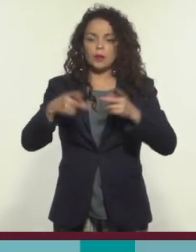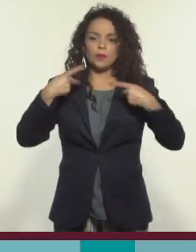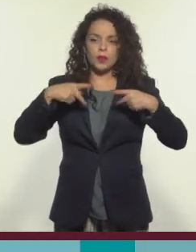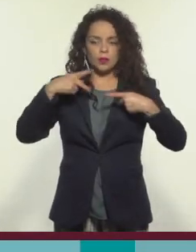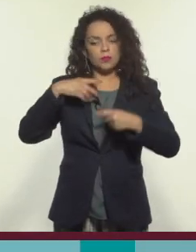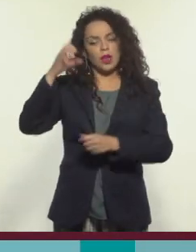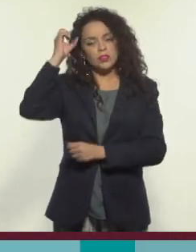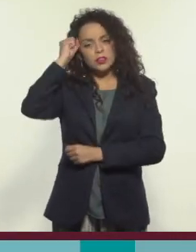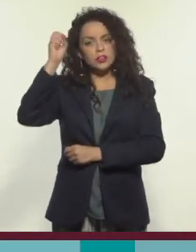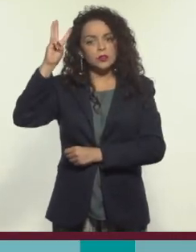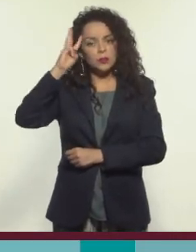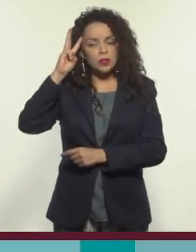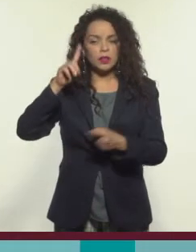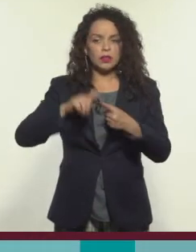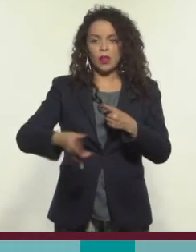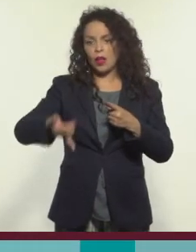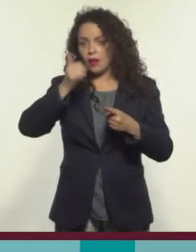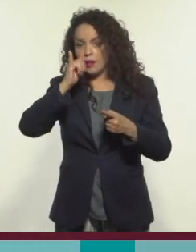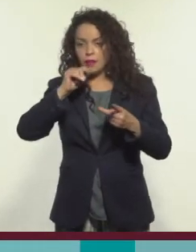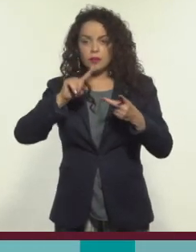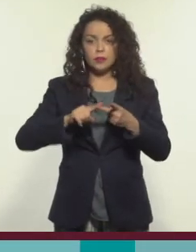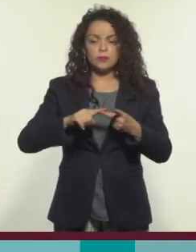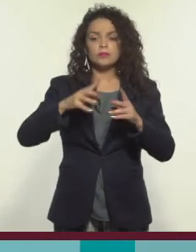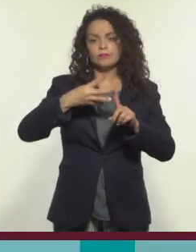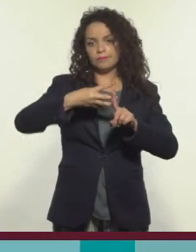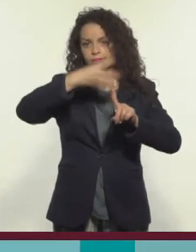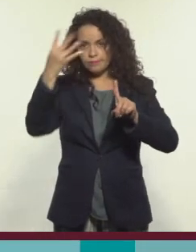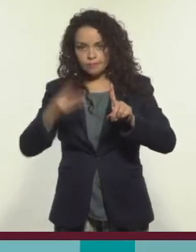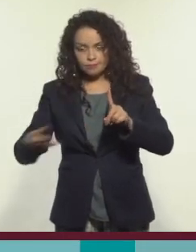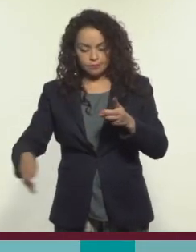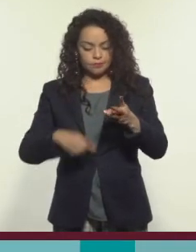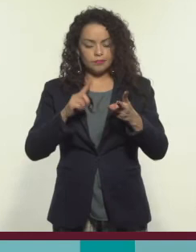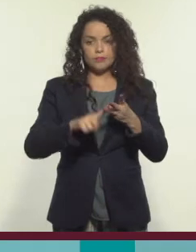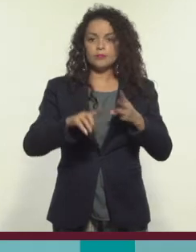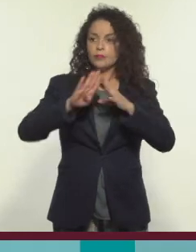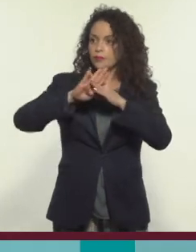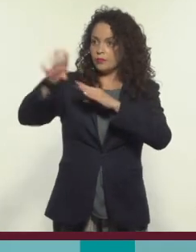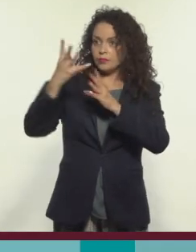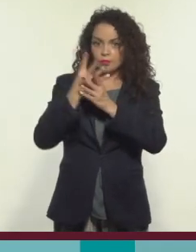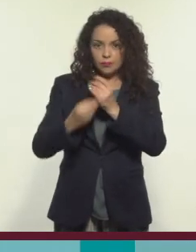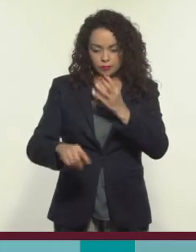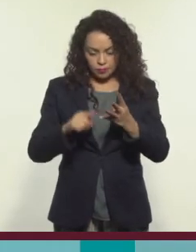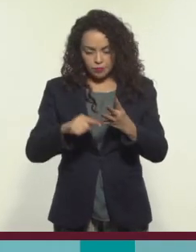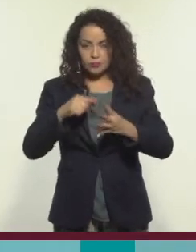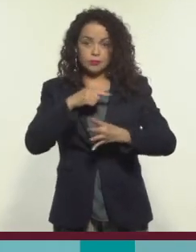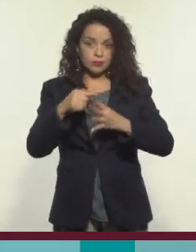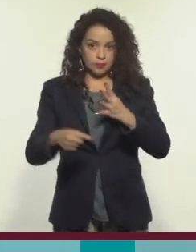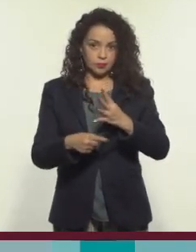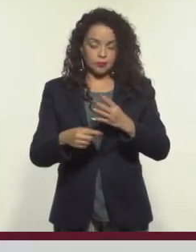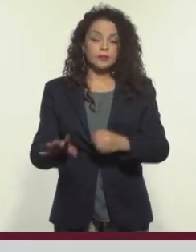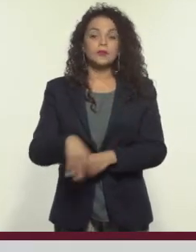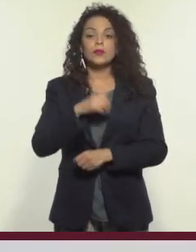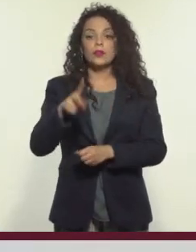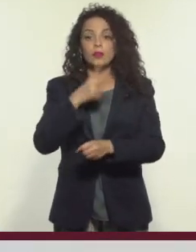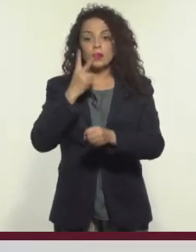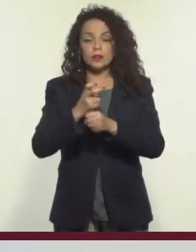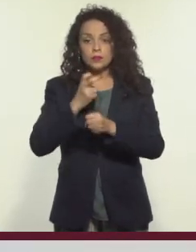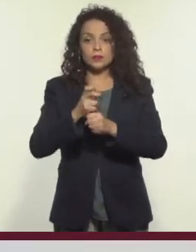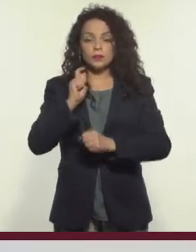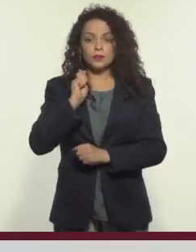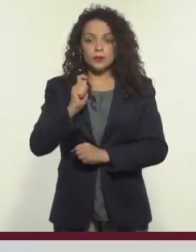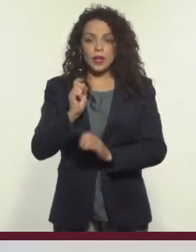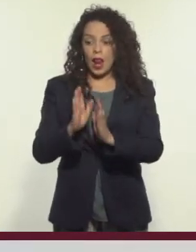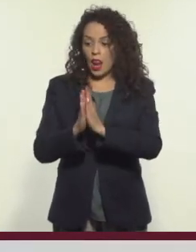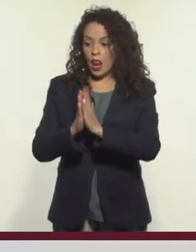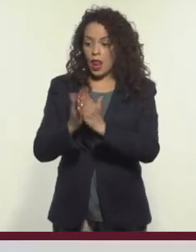Down, alcoholismo, comunidad LGBTT y más, migrantes, por mencionar algunos. El segundo paso es